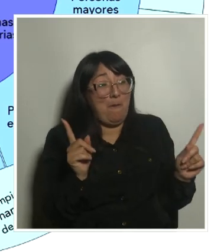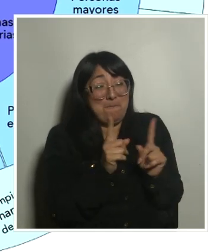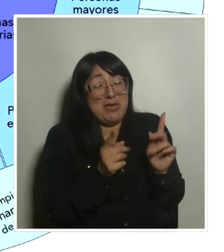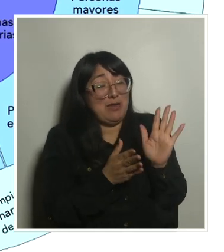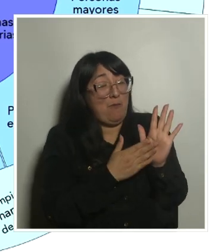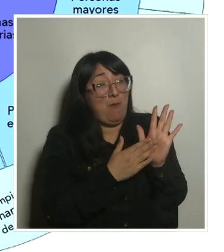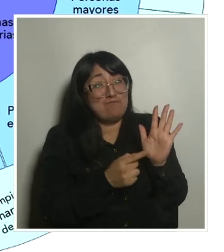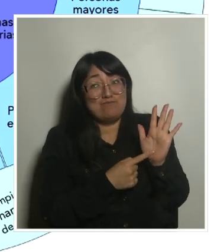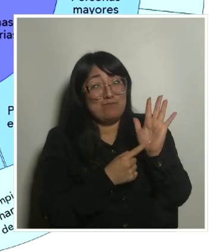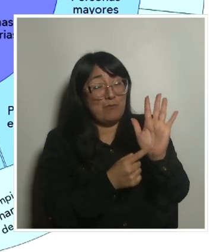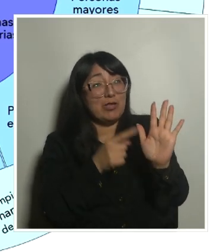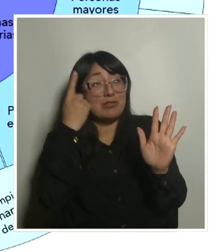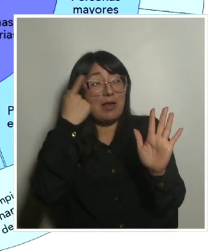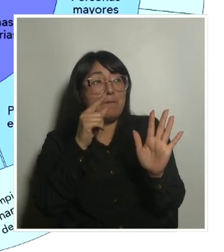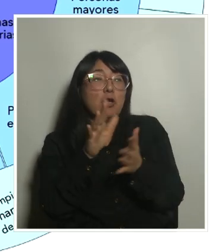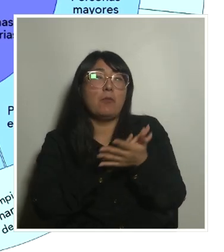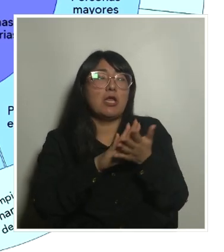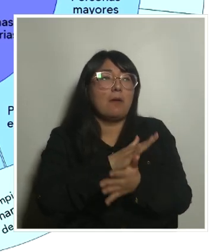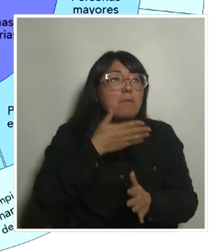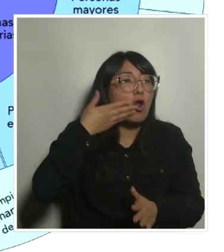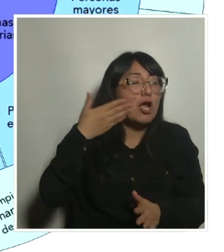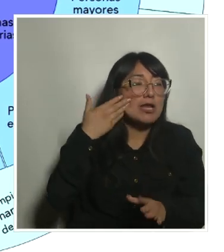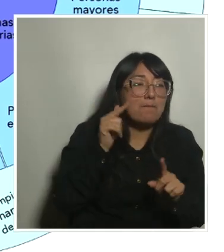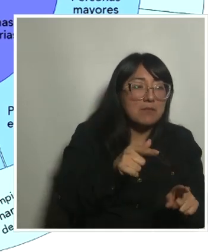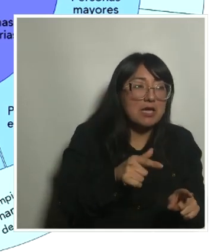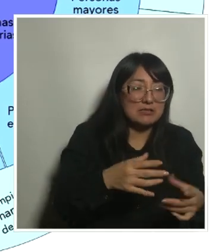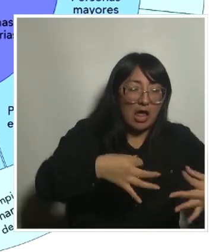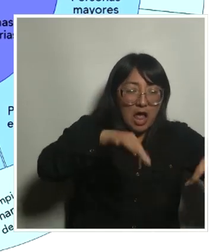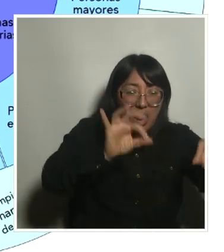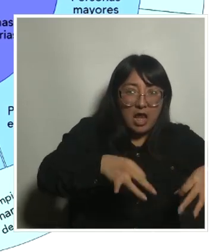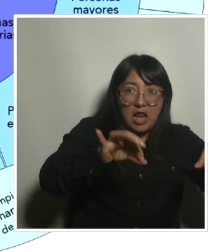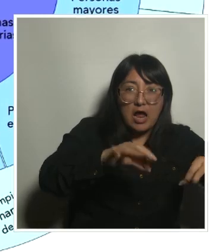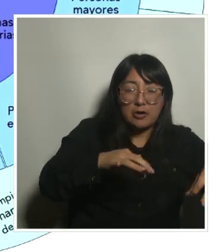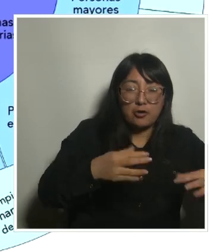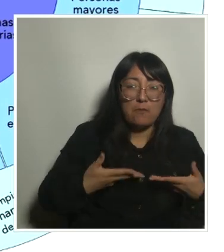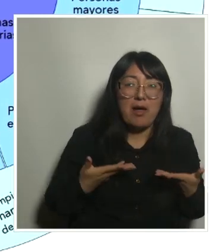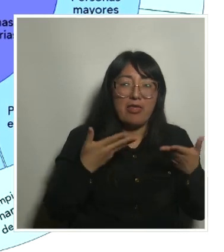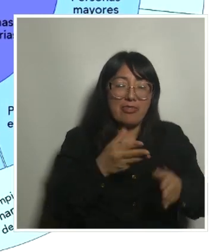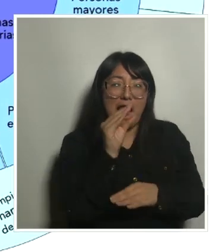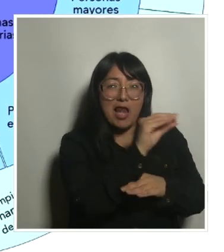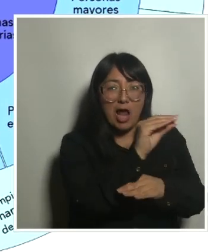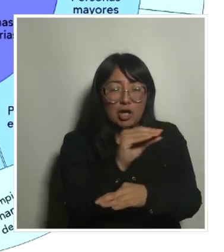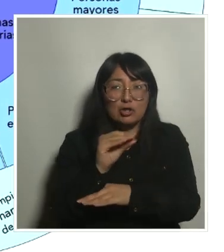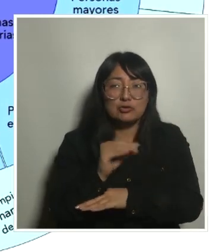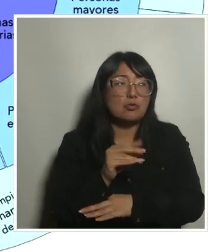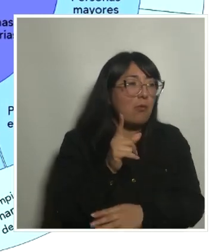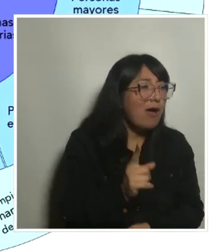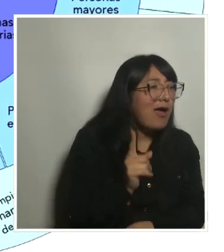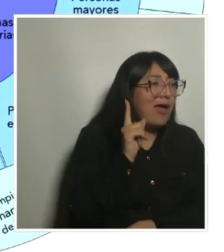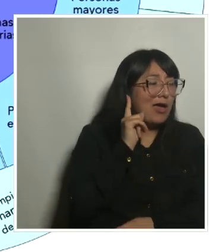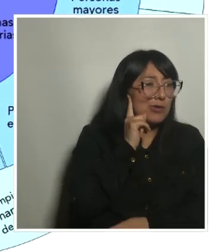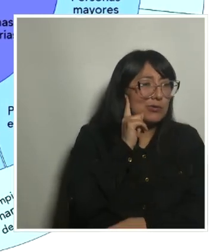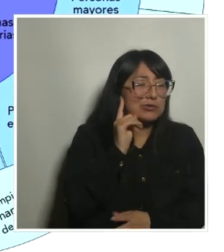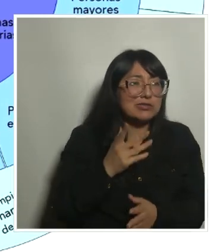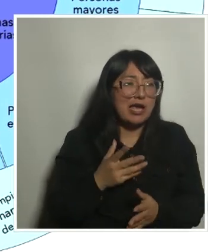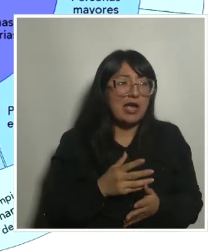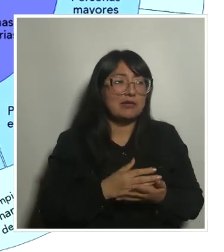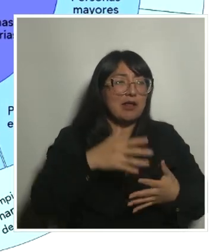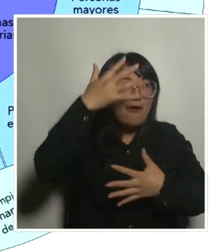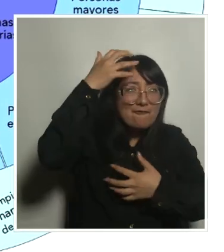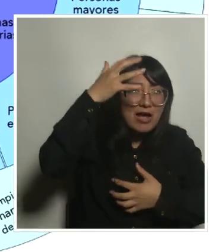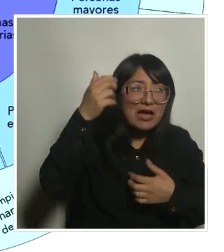muestra, pero desde la limpieza, el mantenimiento de la ropa, hasta proveer de bienes de consumo, escuchar, duchar a una persona,